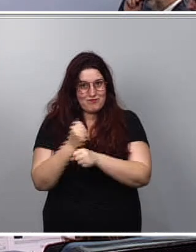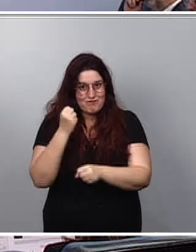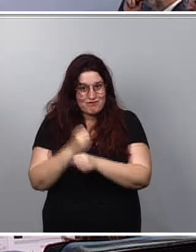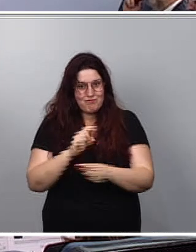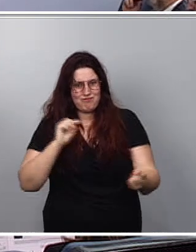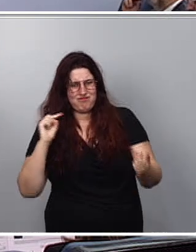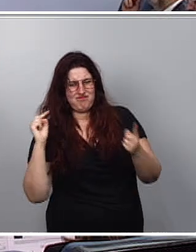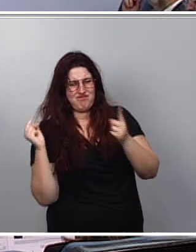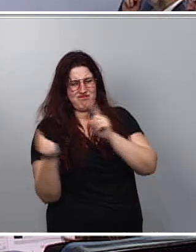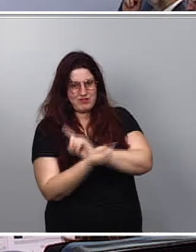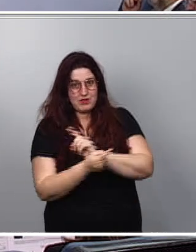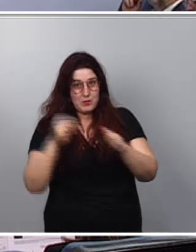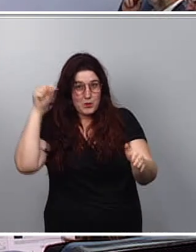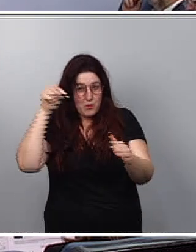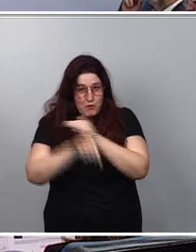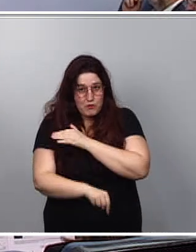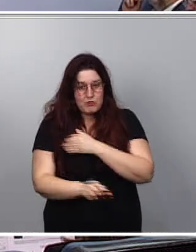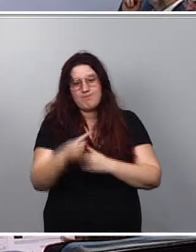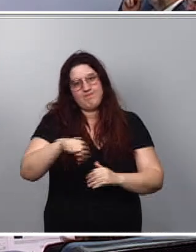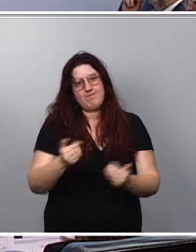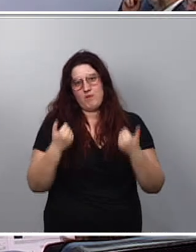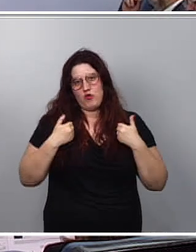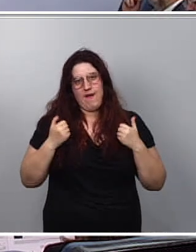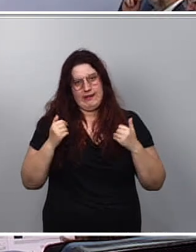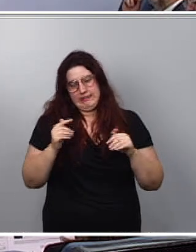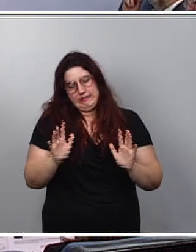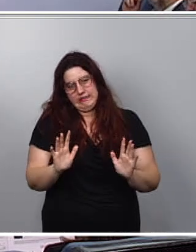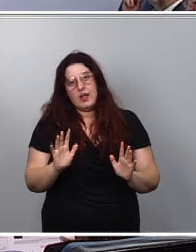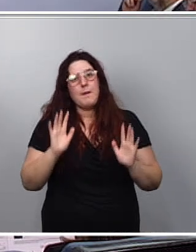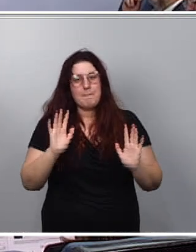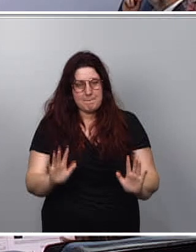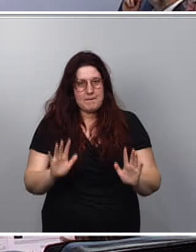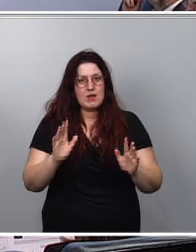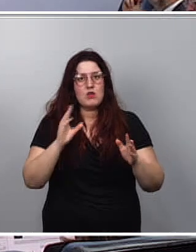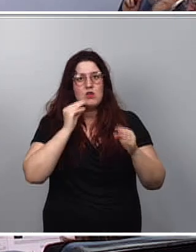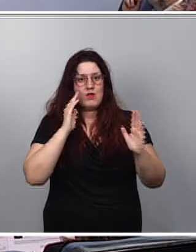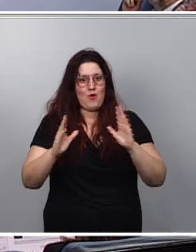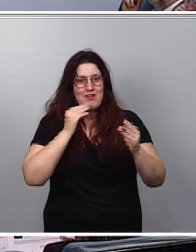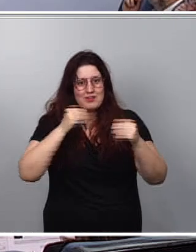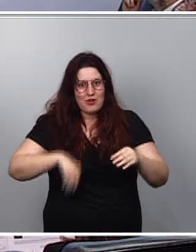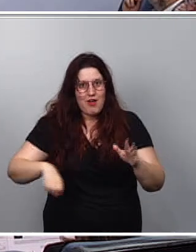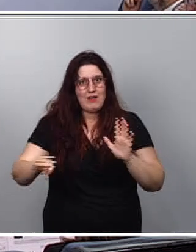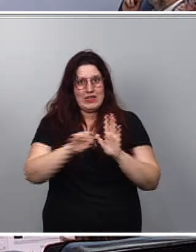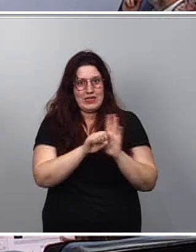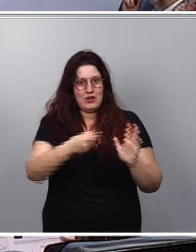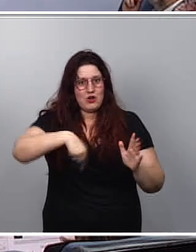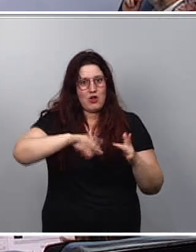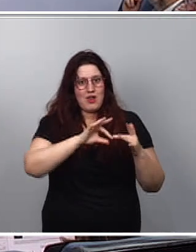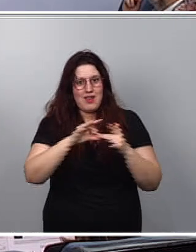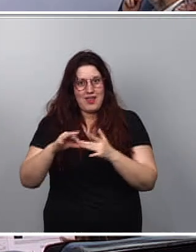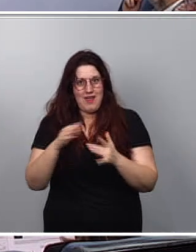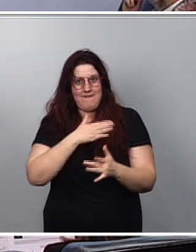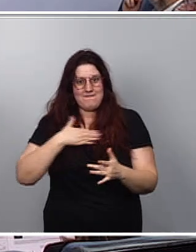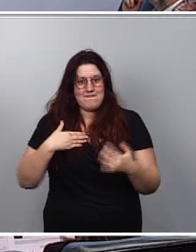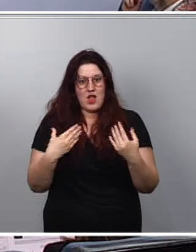cambio en profundidad de las universidades. Hemos querido liderar este momento histórico junto con las comunidades autónomas y las